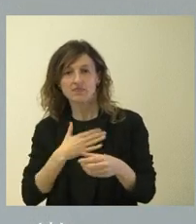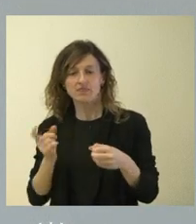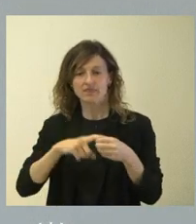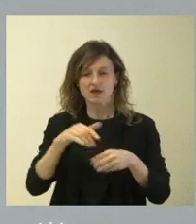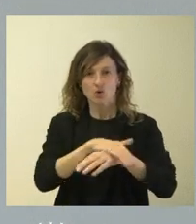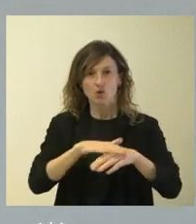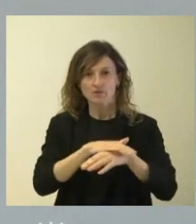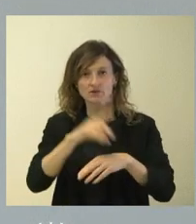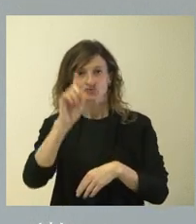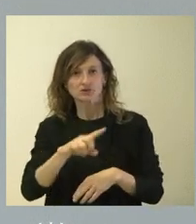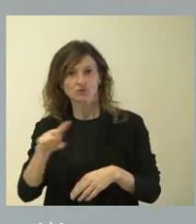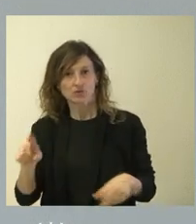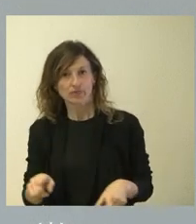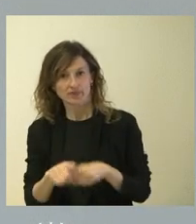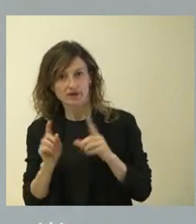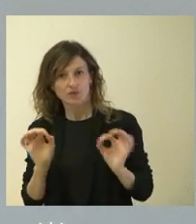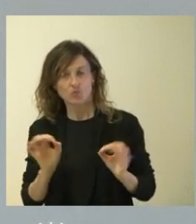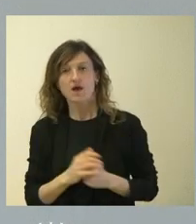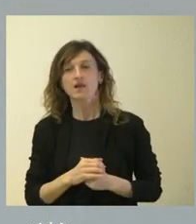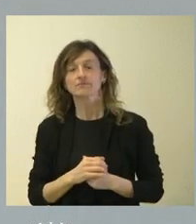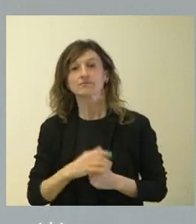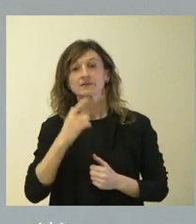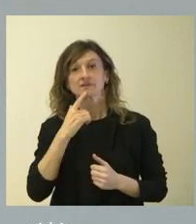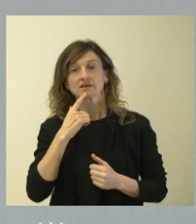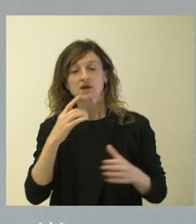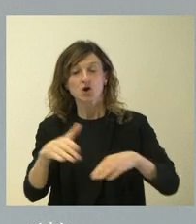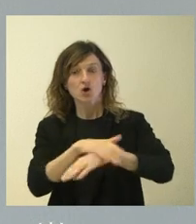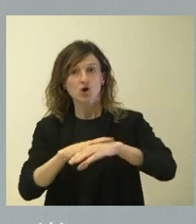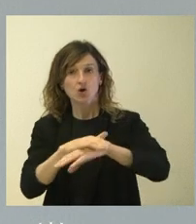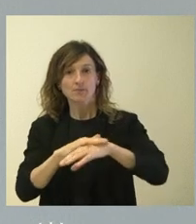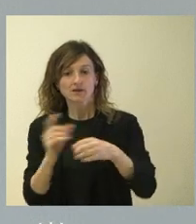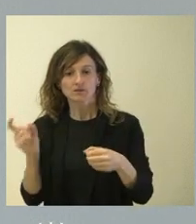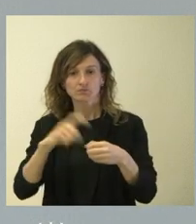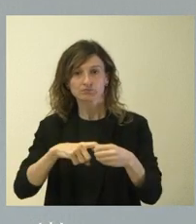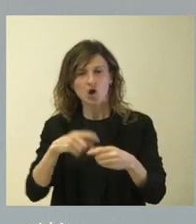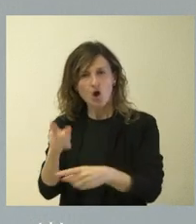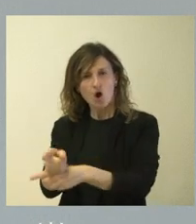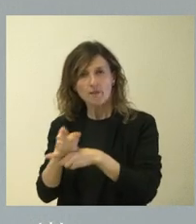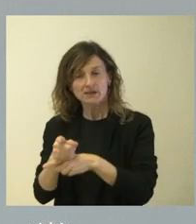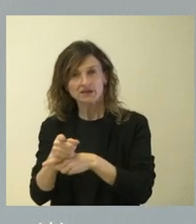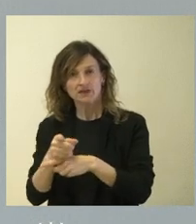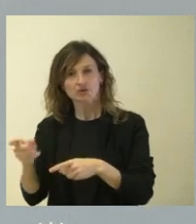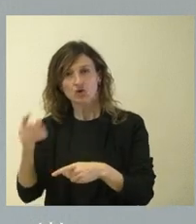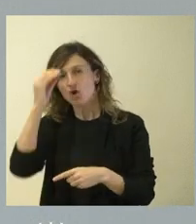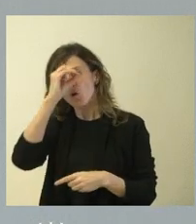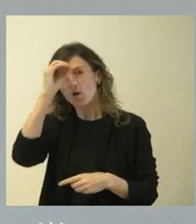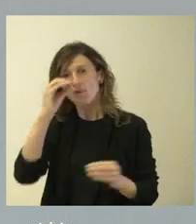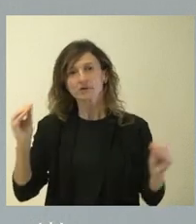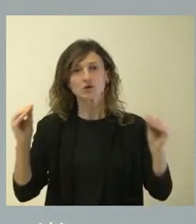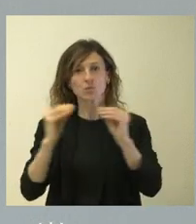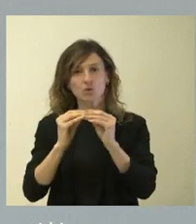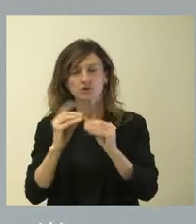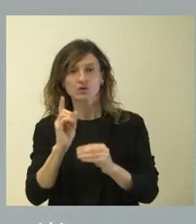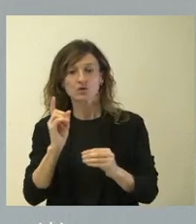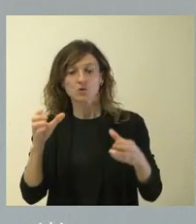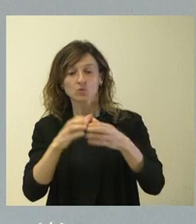parte del Gobierno? Y, lógicamente, el hecho de formar parte de un Gobierno no impide obligatoriamente y no significa necesariamente que cualquier partido